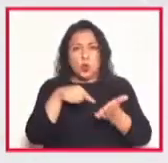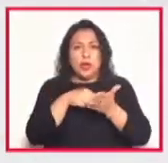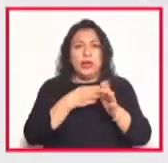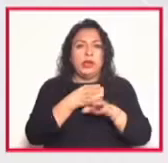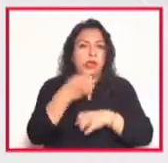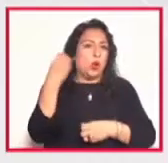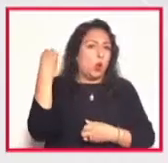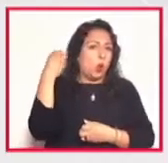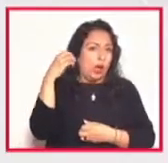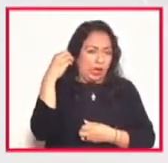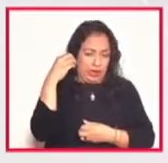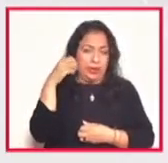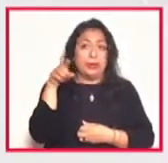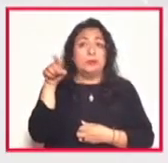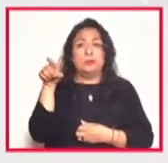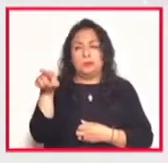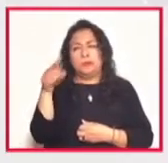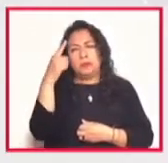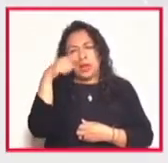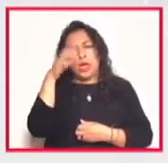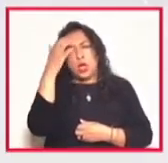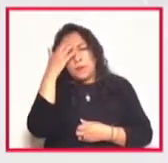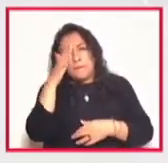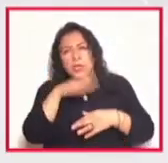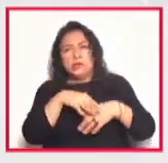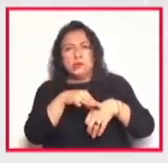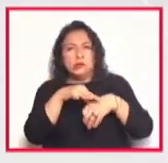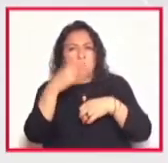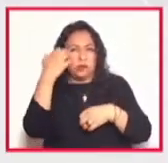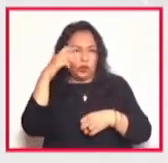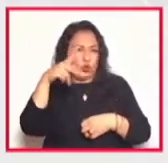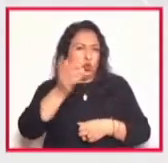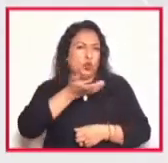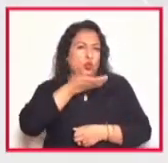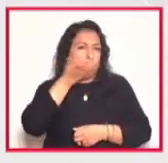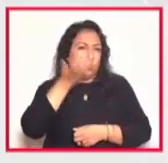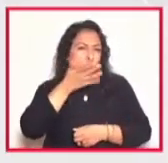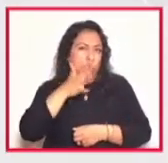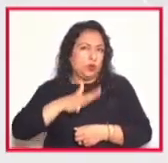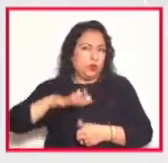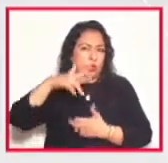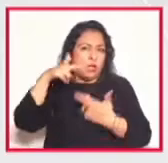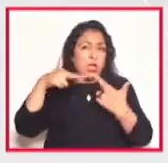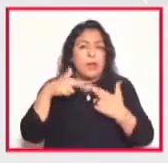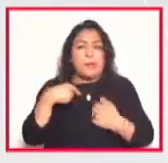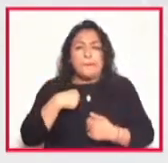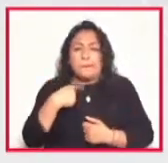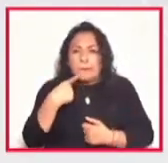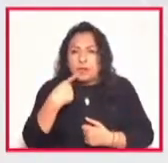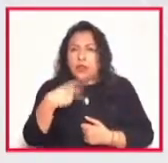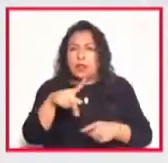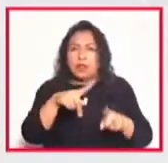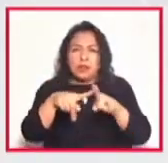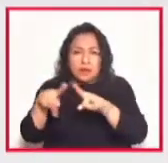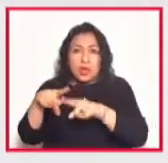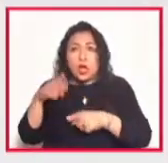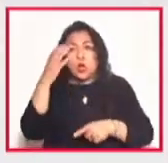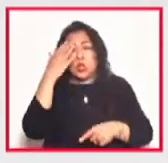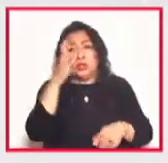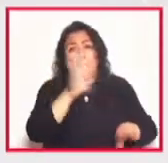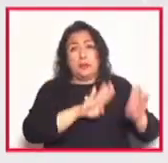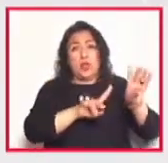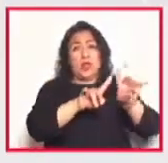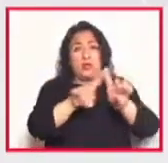sin duda para familiarizarnos y vivir un poco del folclore regional degustar sus sabores y conocer parte de la biodiversidad que resguarda